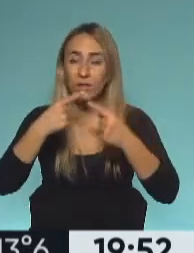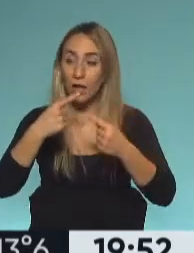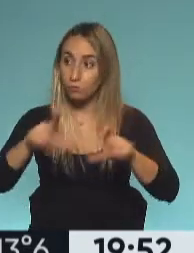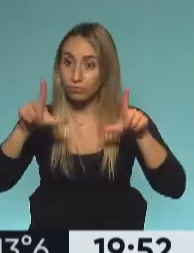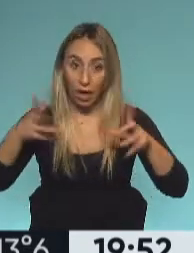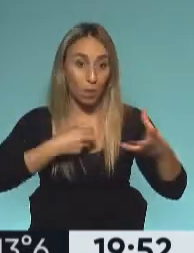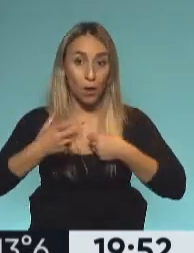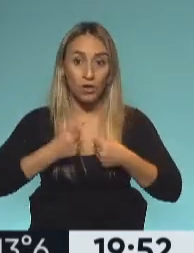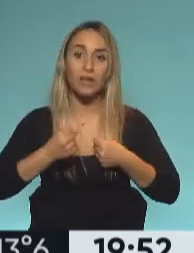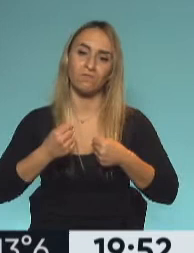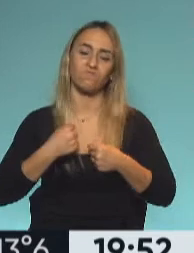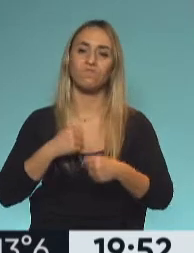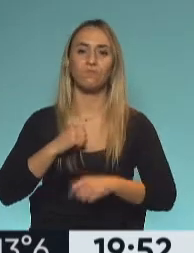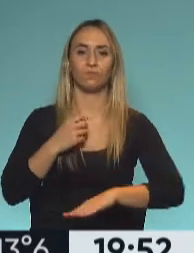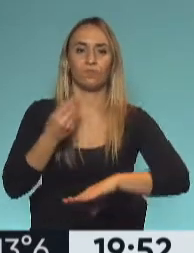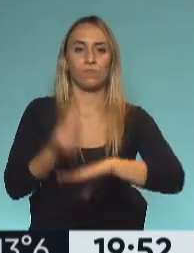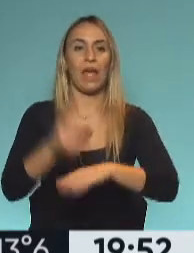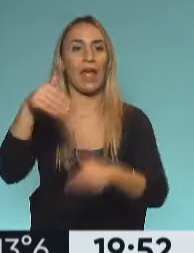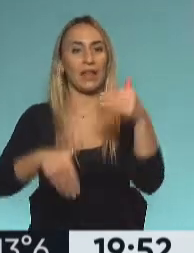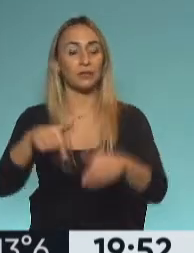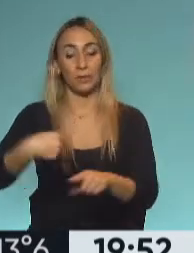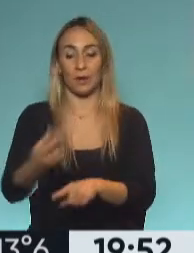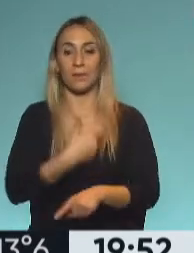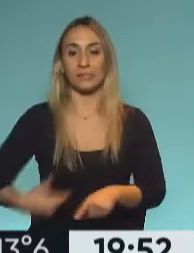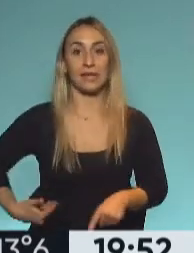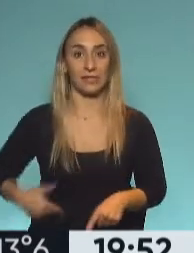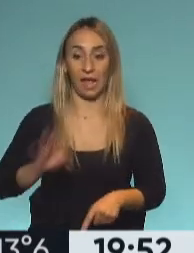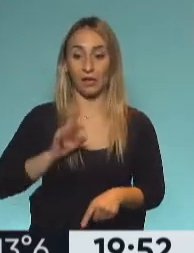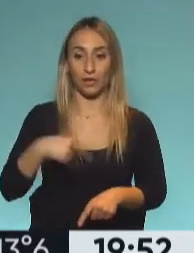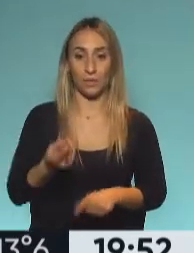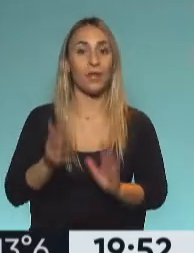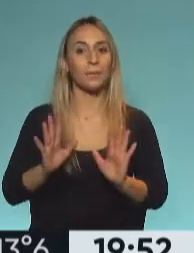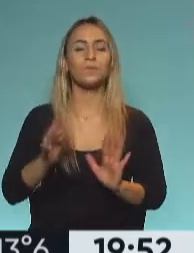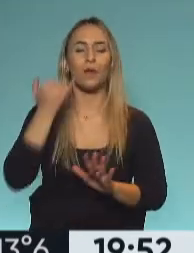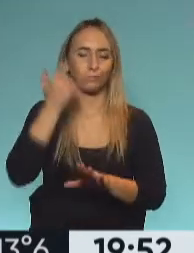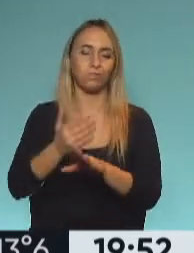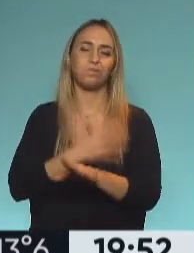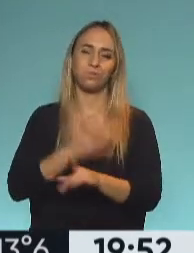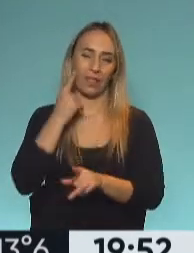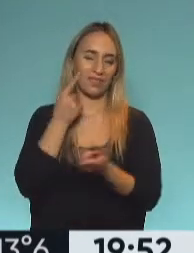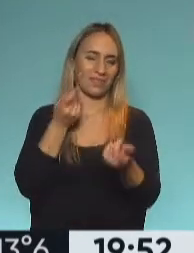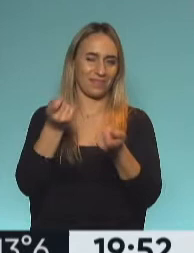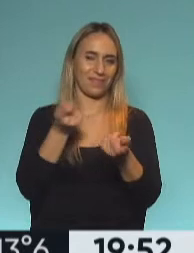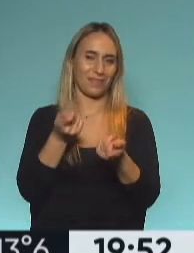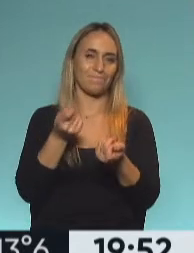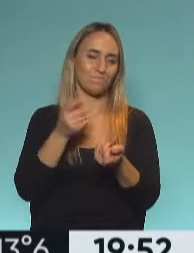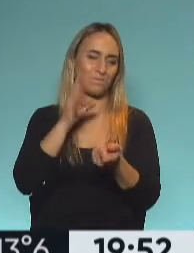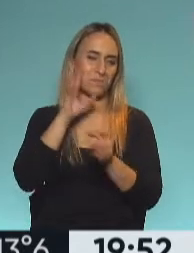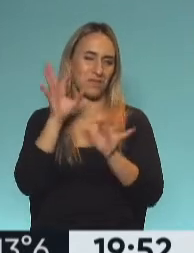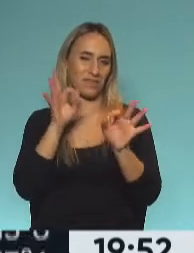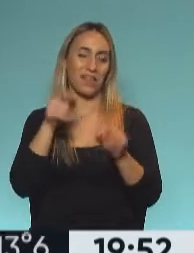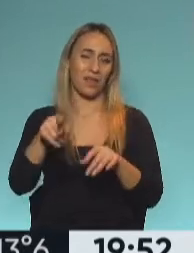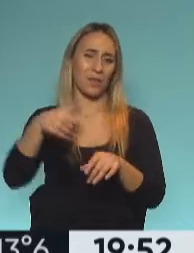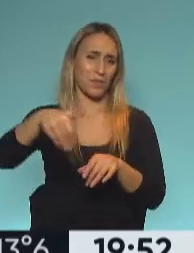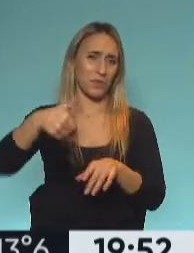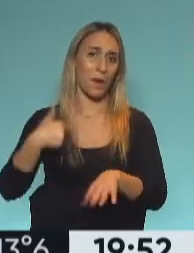presidenciales del año que viene. Algo que lo dijo ante un medio francés, se especulaba muchísimo de que efectivamente él iba a ser el